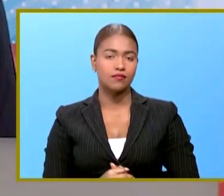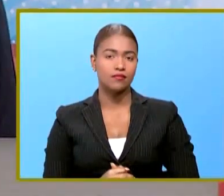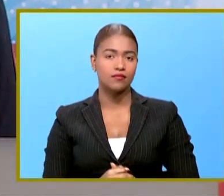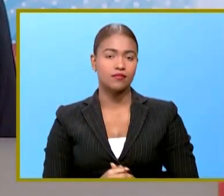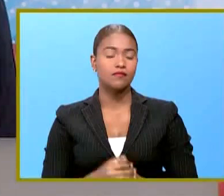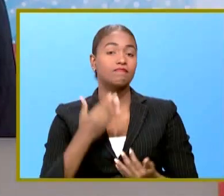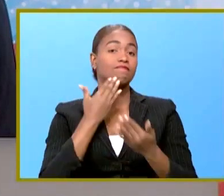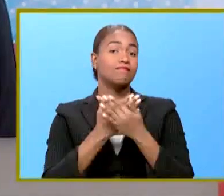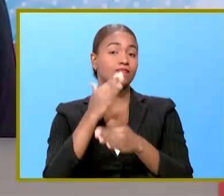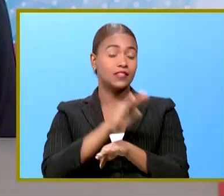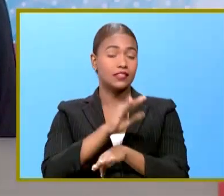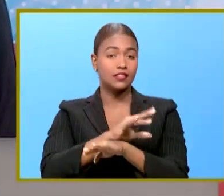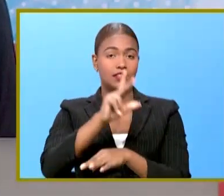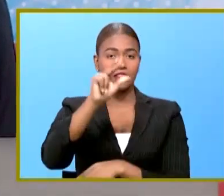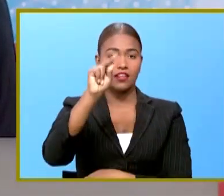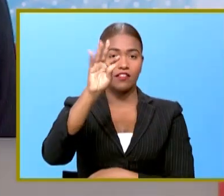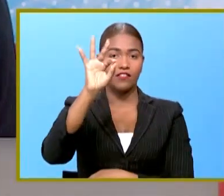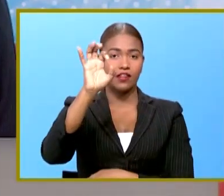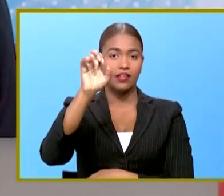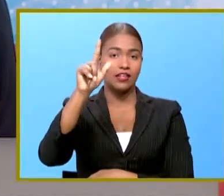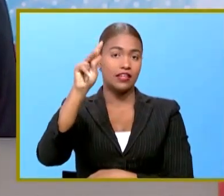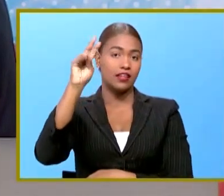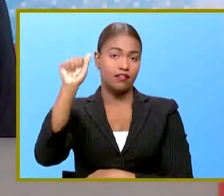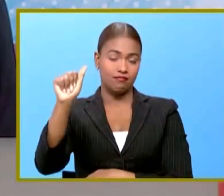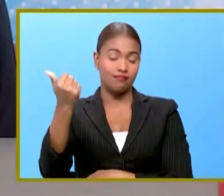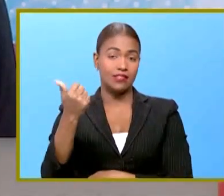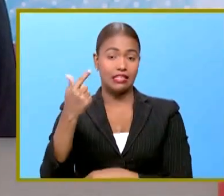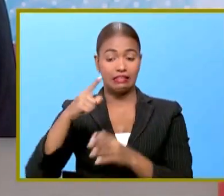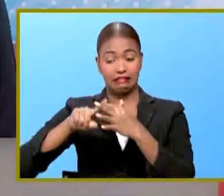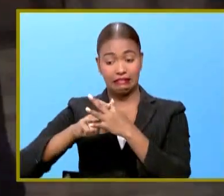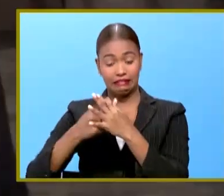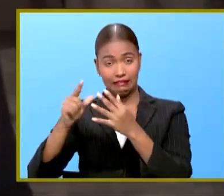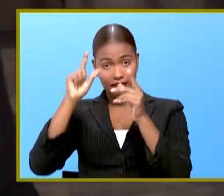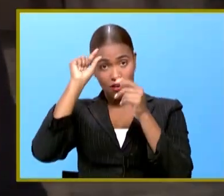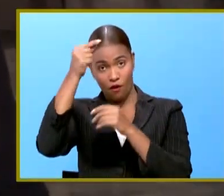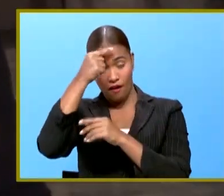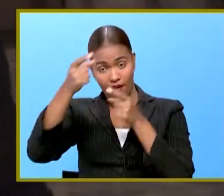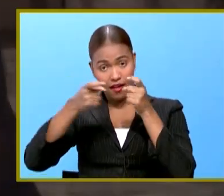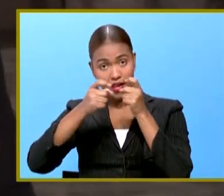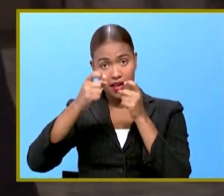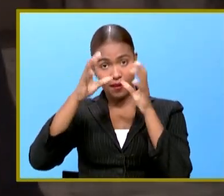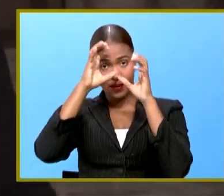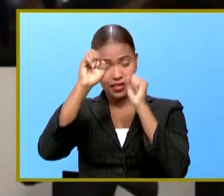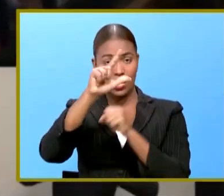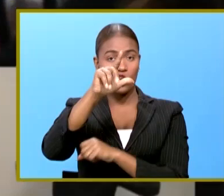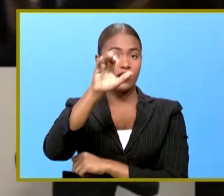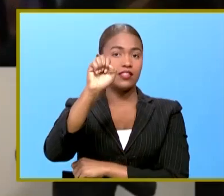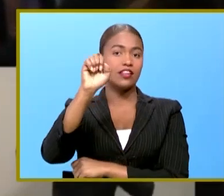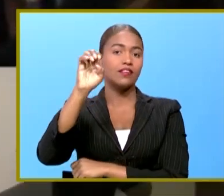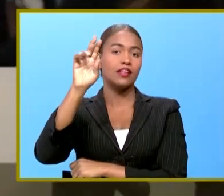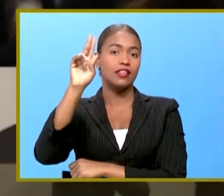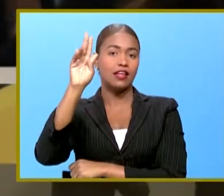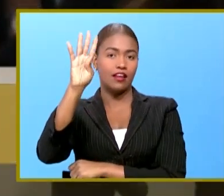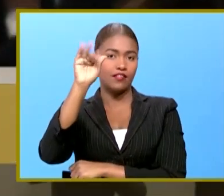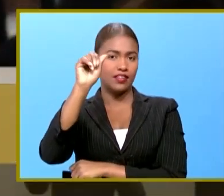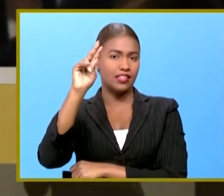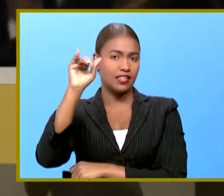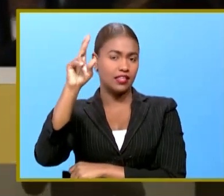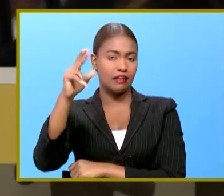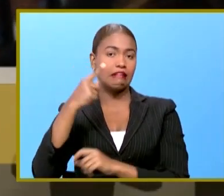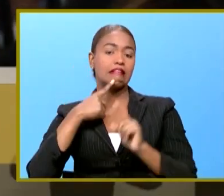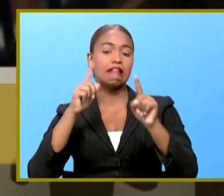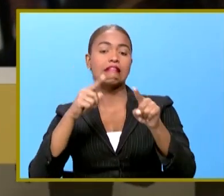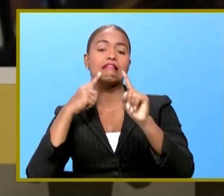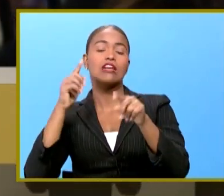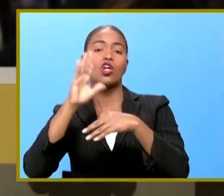Buenas noches Rafaelina así es desde que inició su gobierno Luis Abinader responde todas las preguntas que realizan los